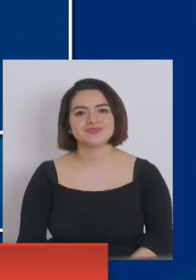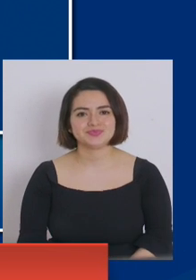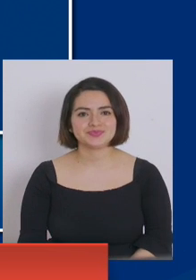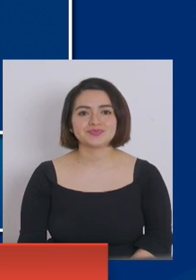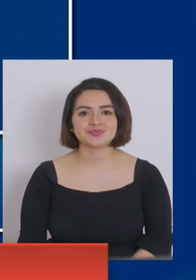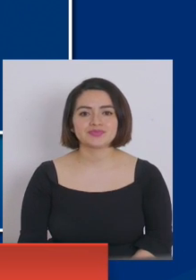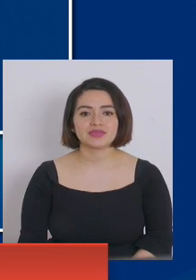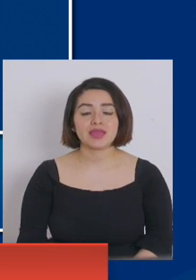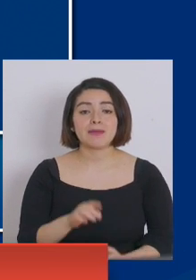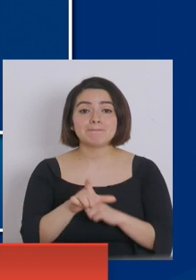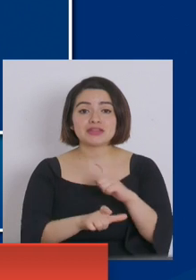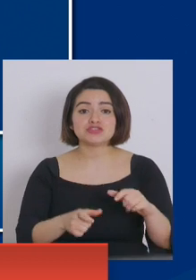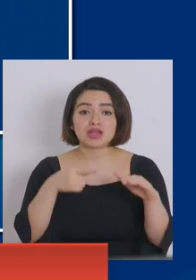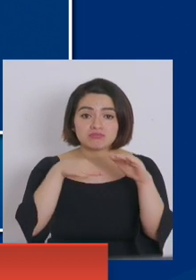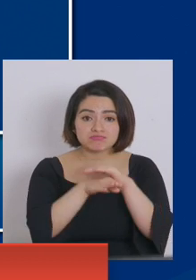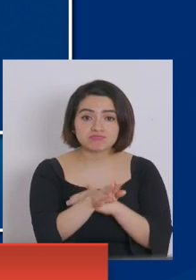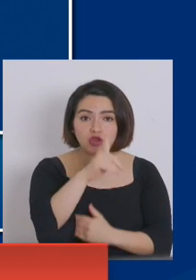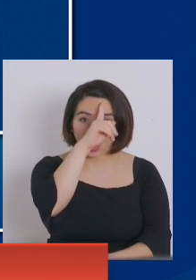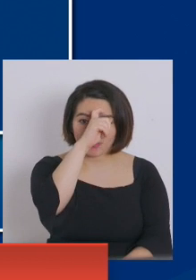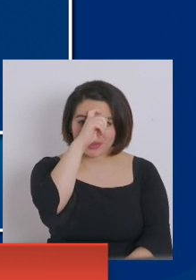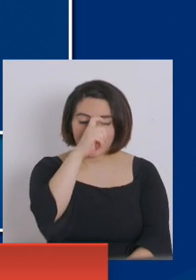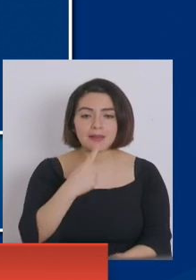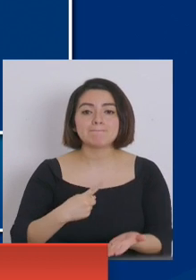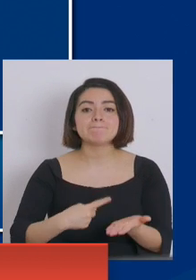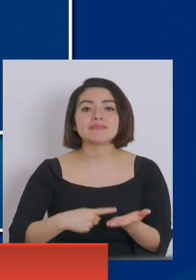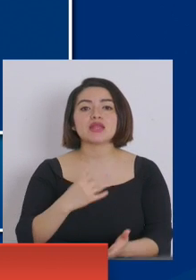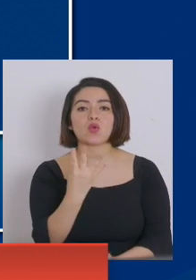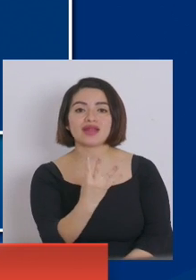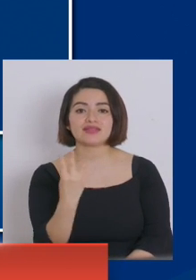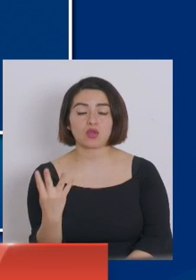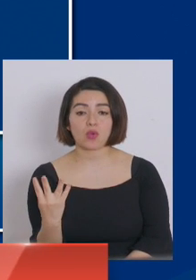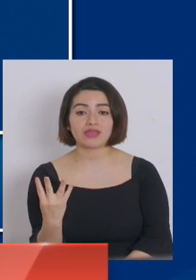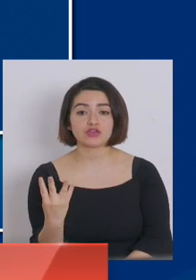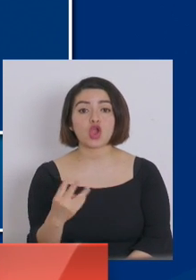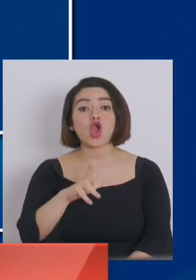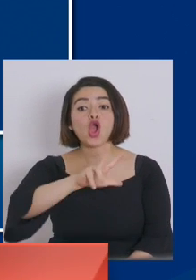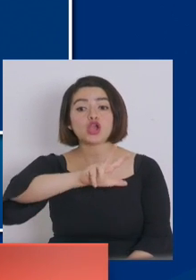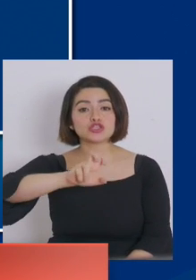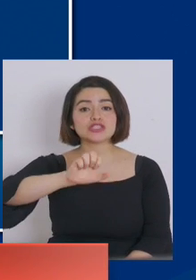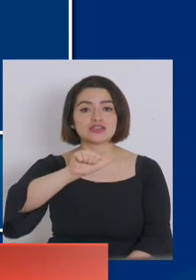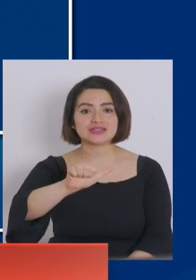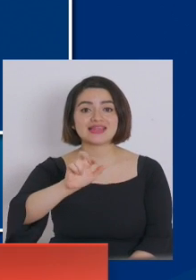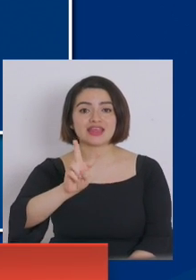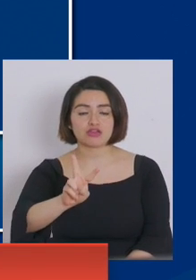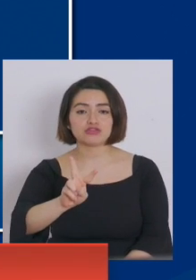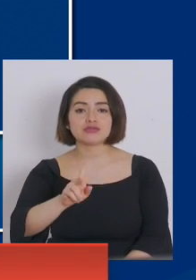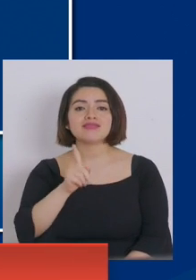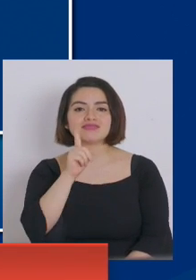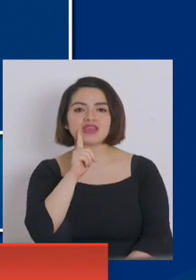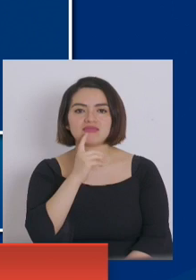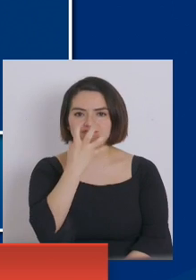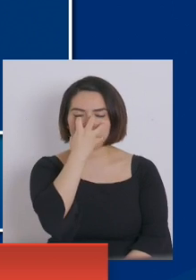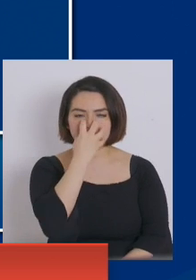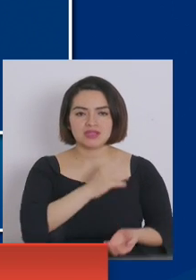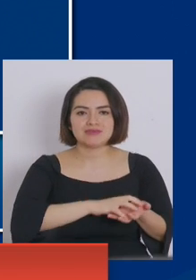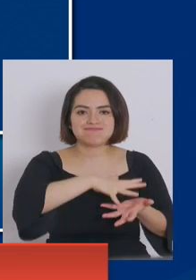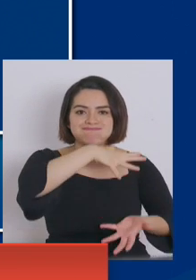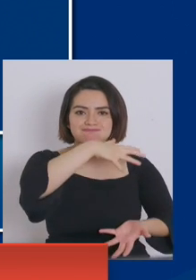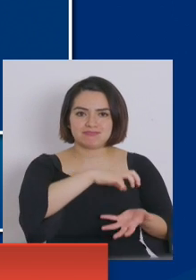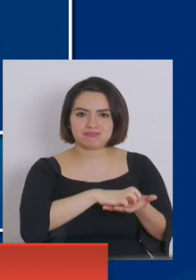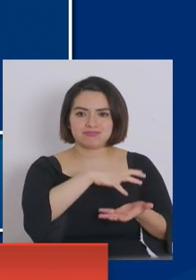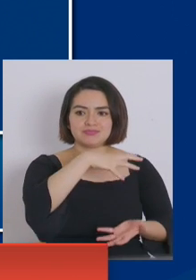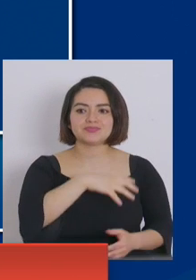personas que se encuentran hospitalizadas son 1.044, de las cuales 862 se encuentran con apoyo ventilatorio